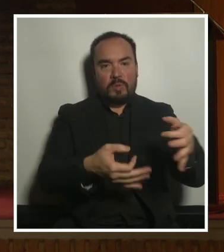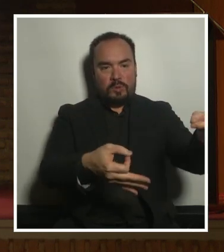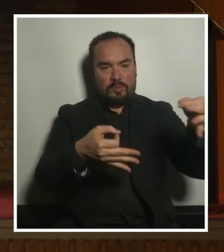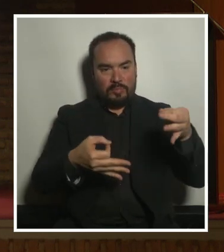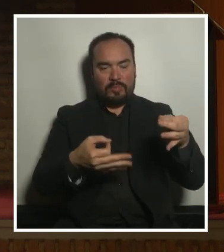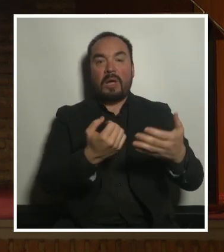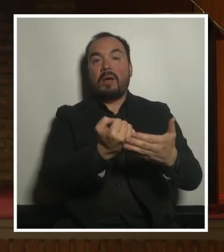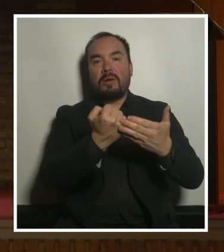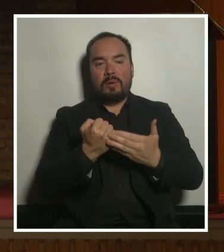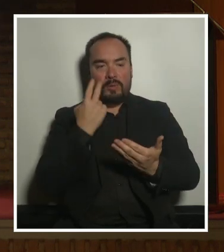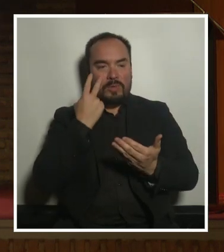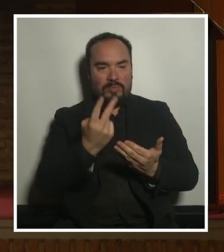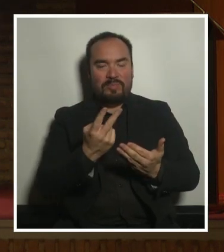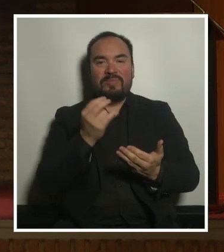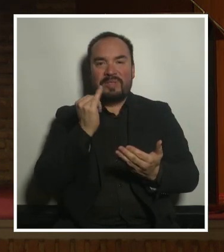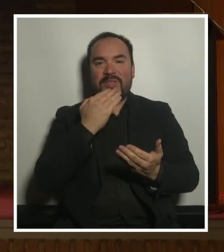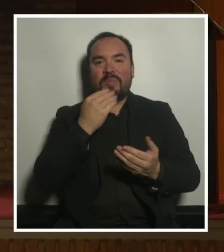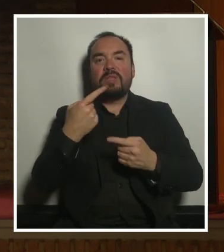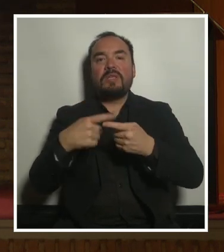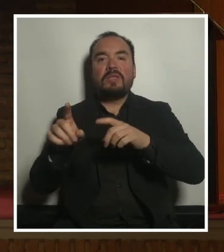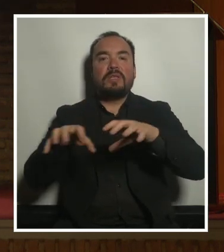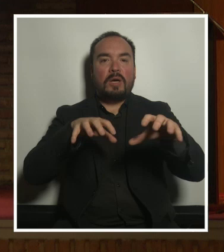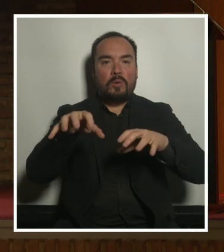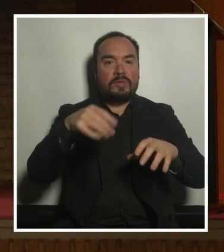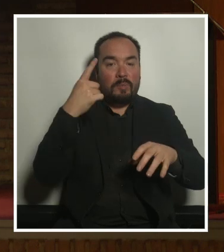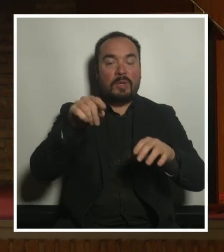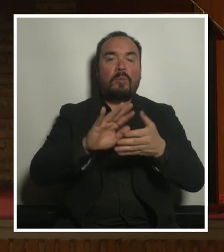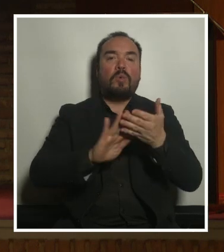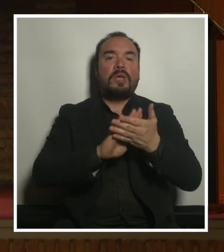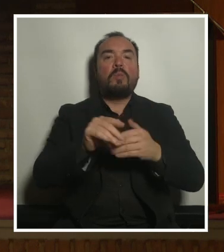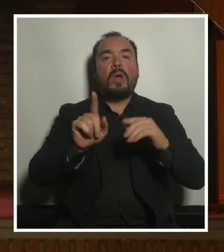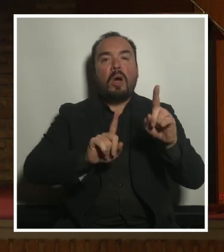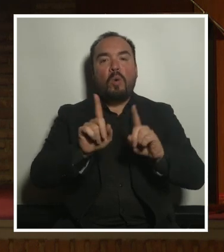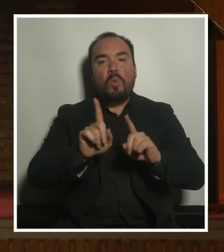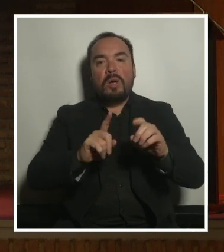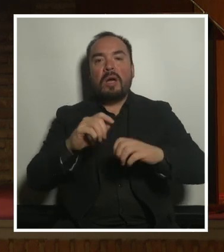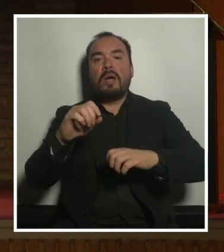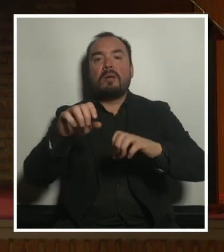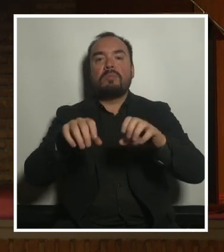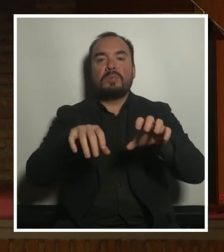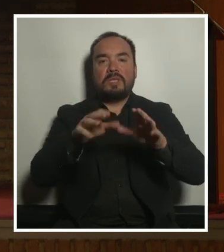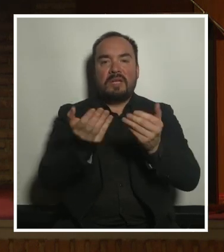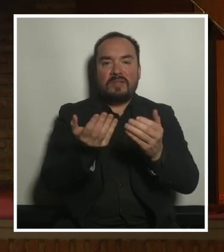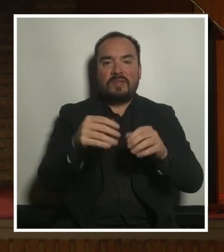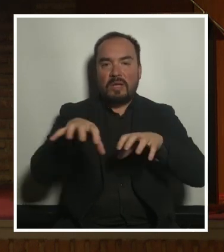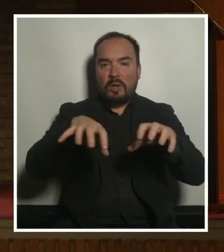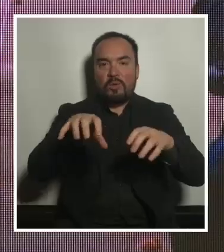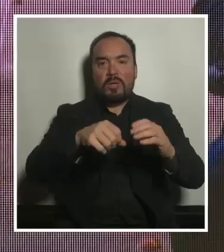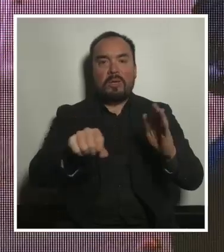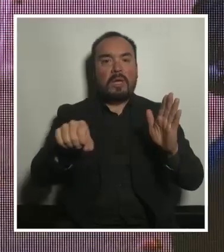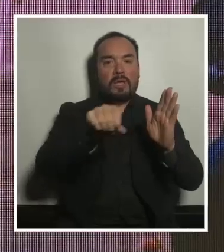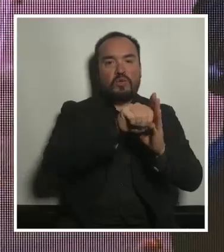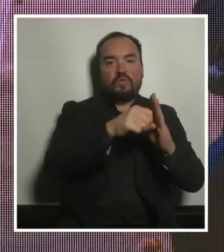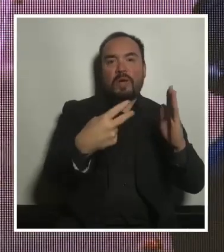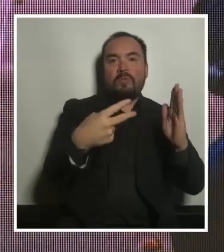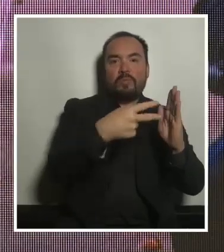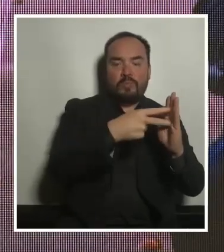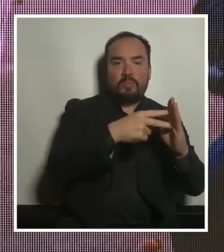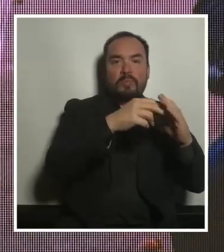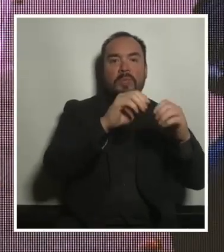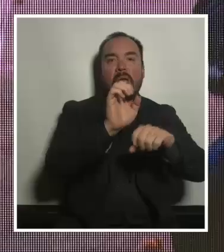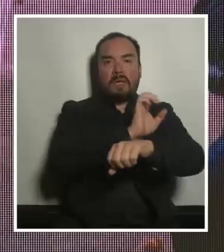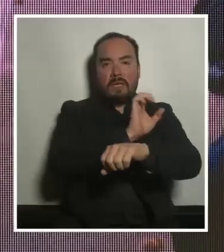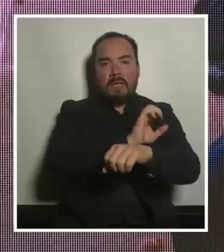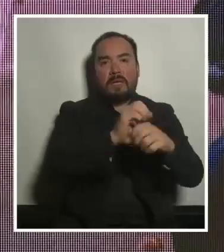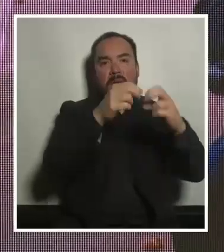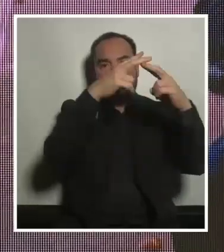estos equipamientos tienen que estar conectados, tienen que haber itinerarios para llevarnos de unos a otros y muchas veces además